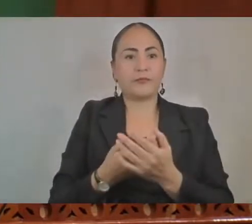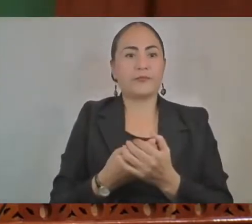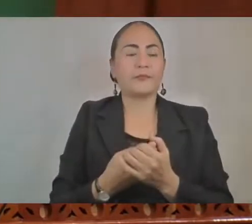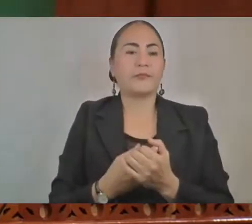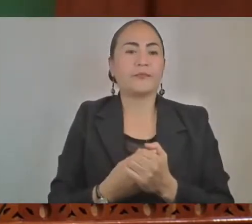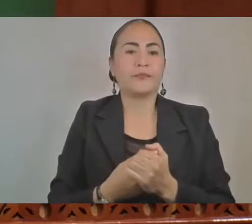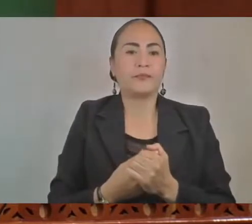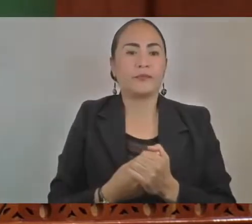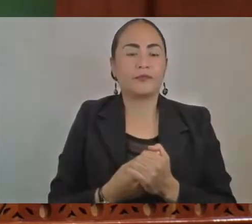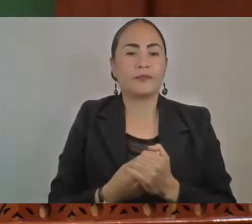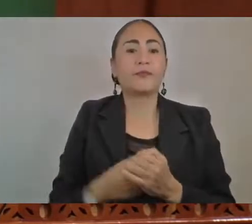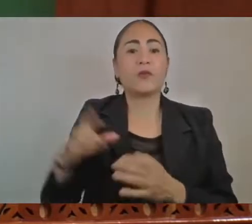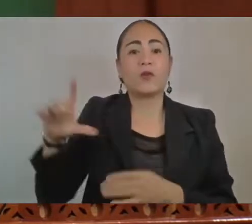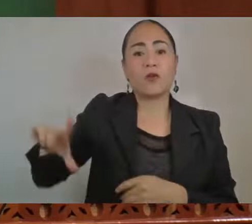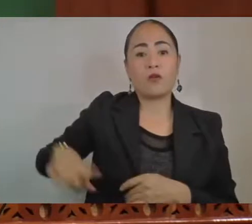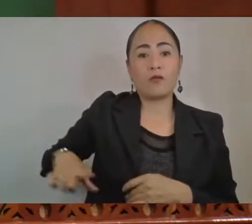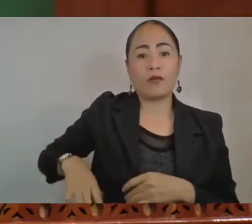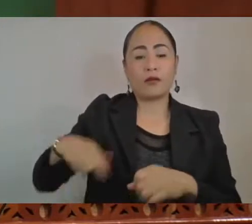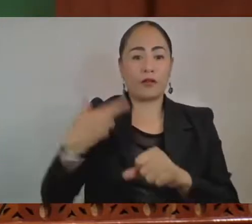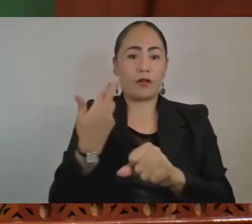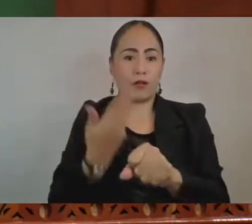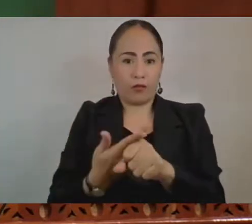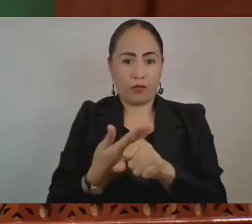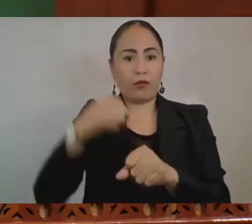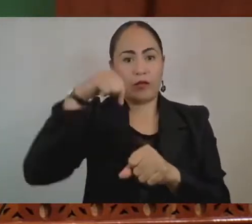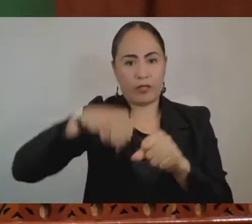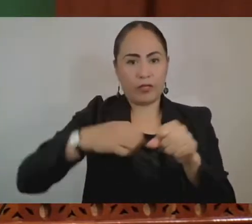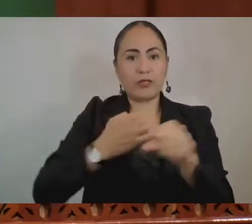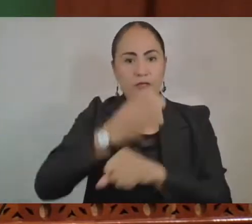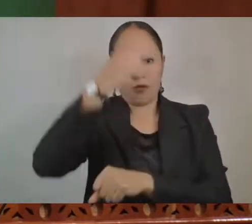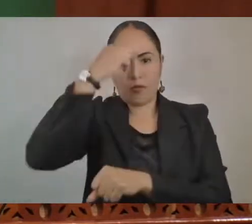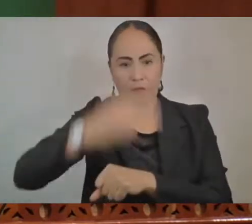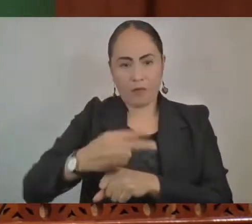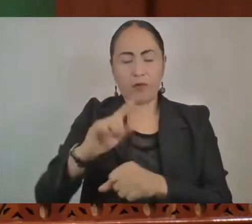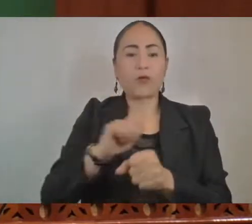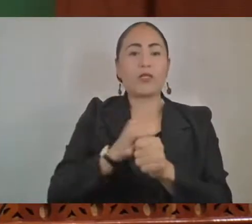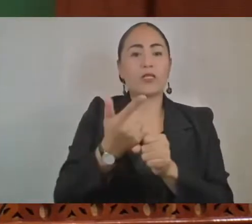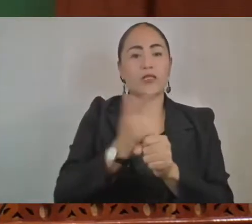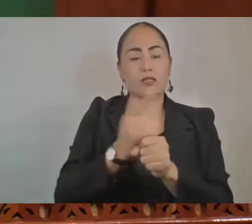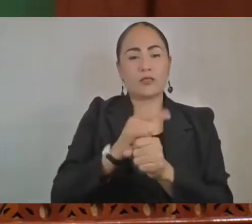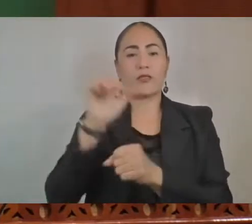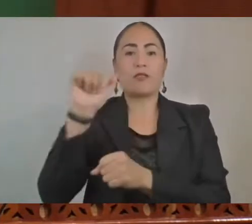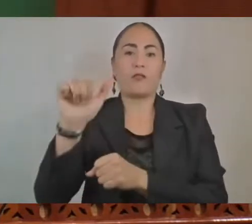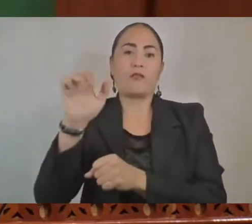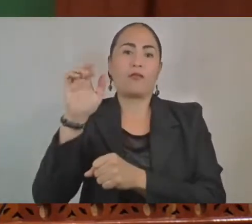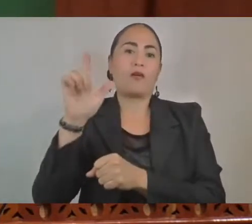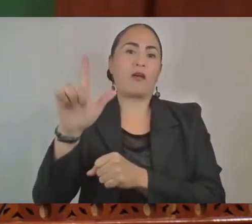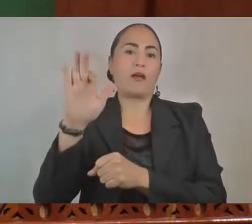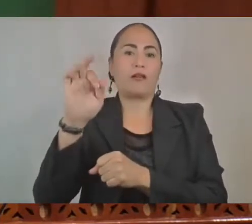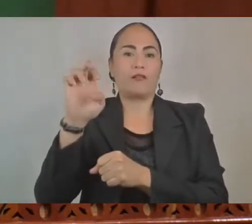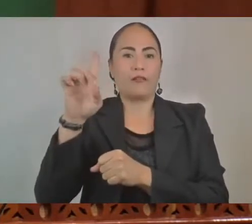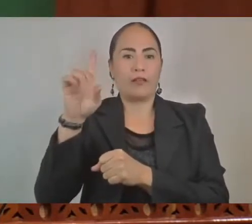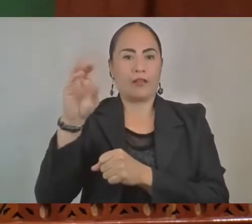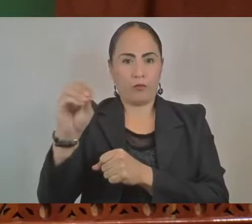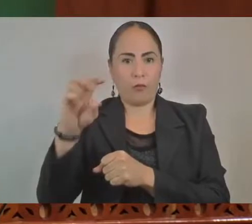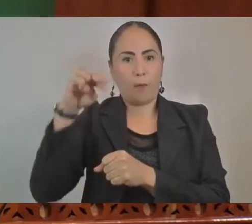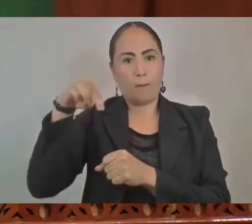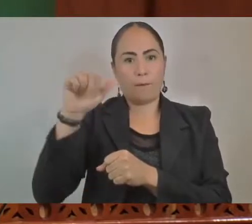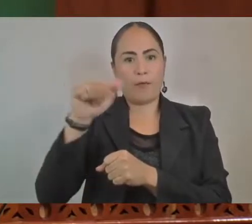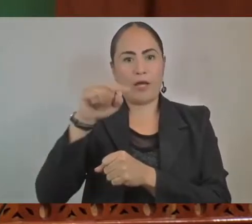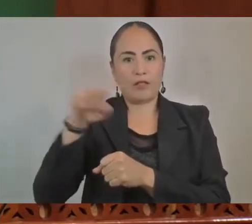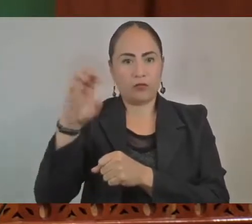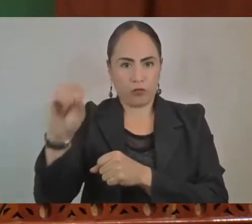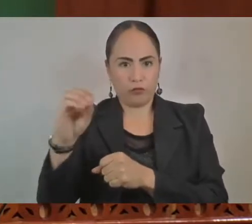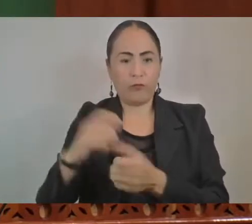El gobernador constitucional del Estado de México, licenciado Alfredo del Mazo Maza, firma…